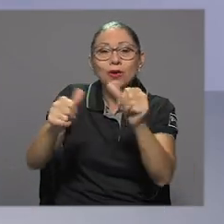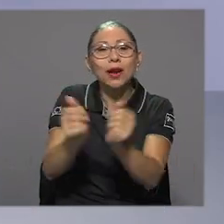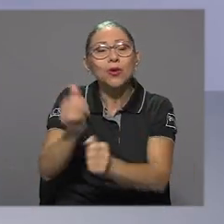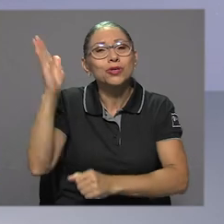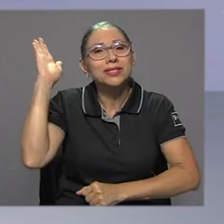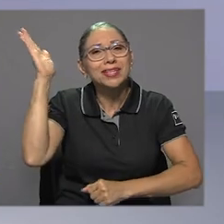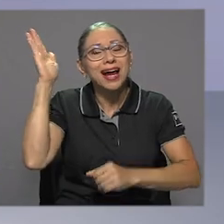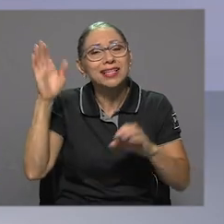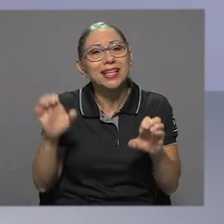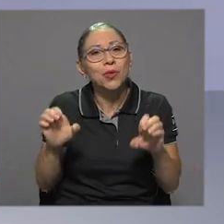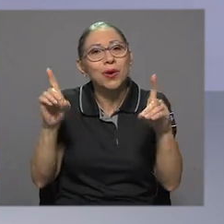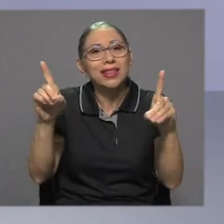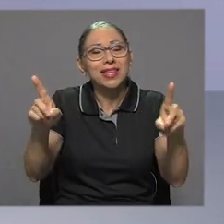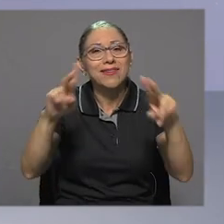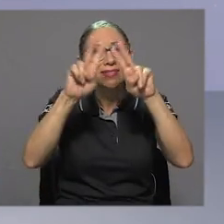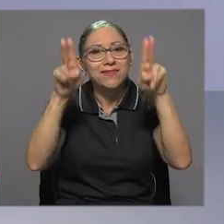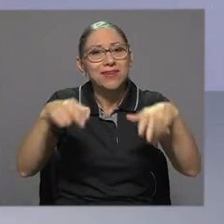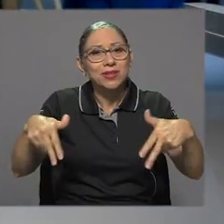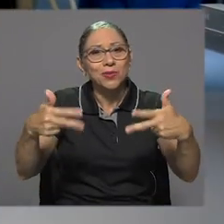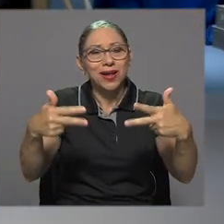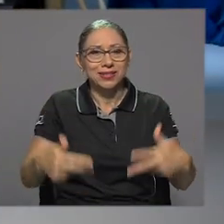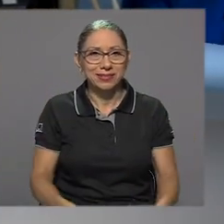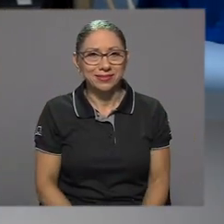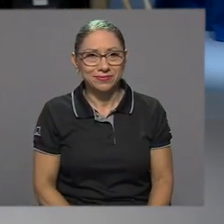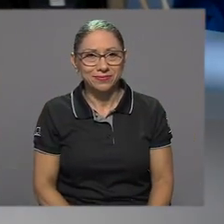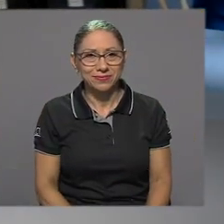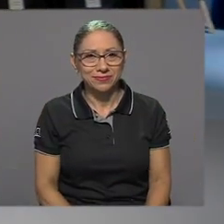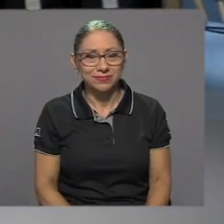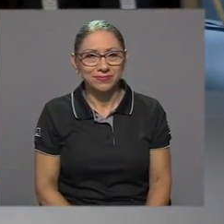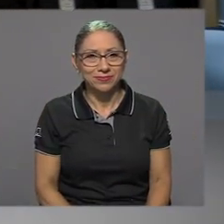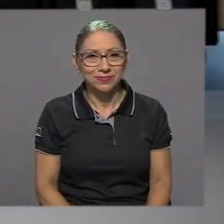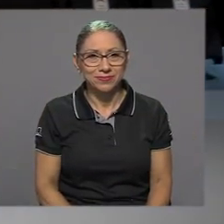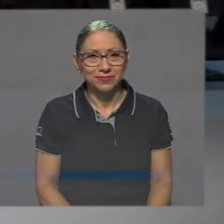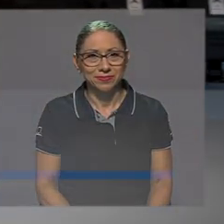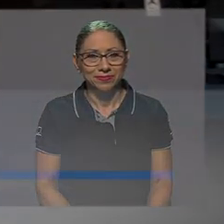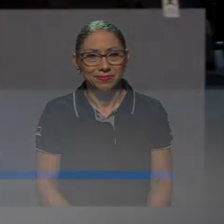planetario continuará las charlas educativas virtuales.